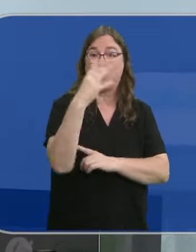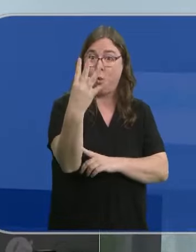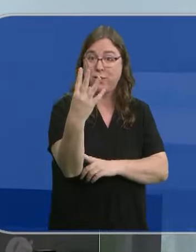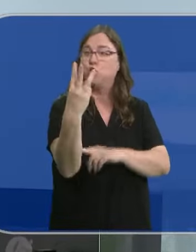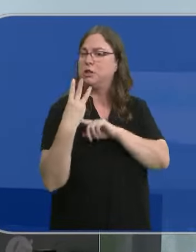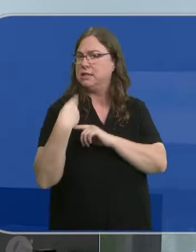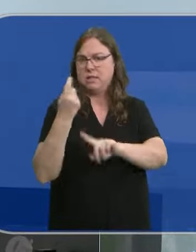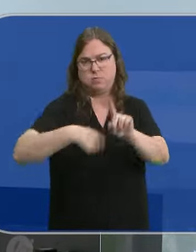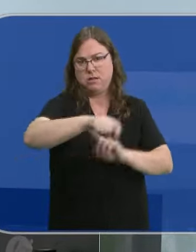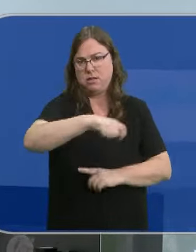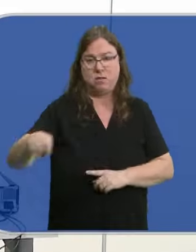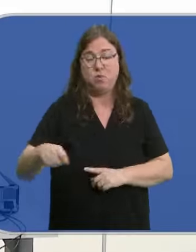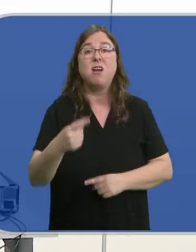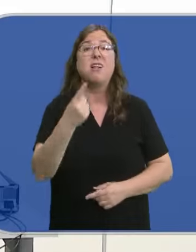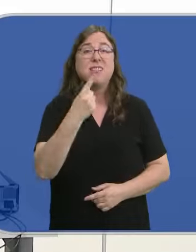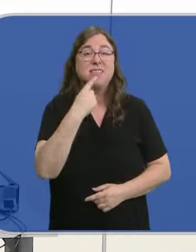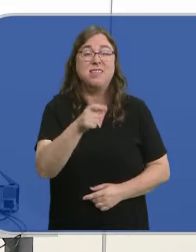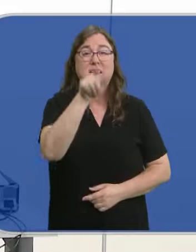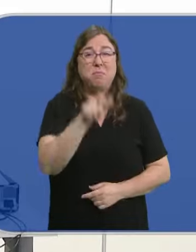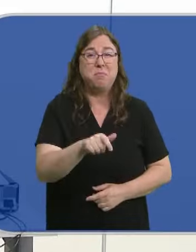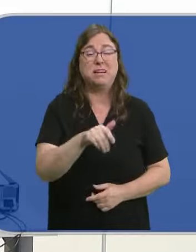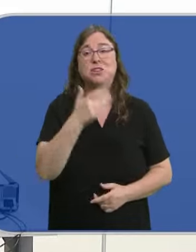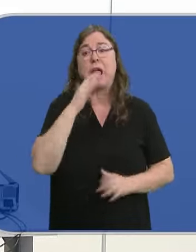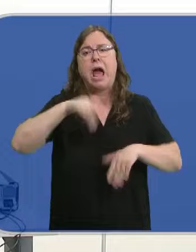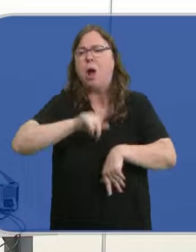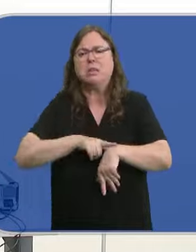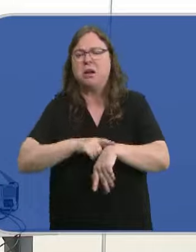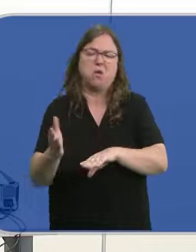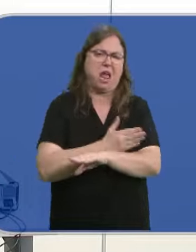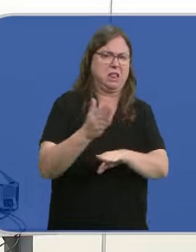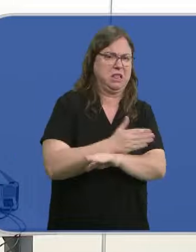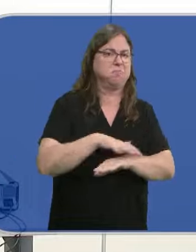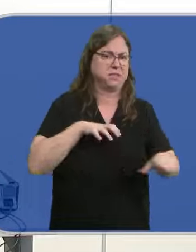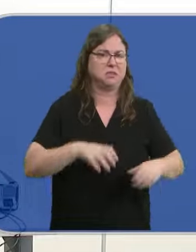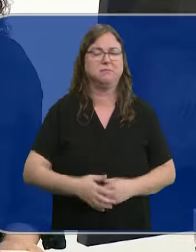reconocen fuentes de la agencia tributaria que cada vez son menos las personas que lo dejan para última hora.